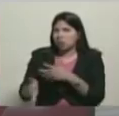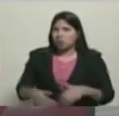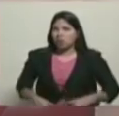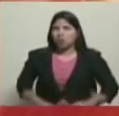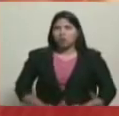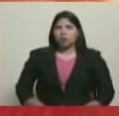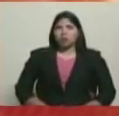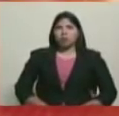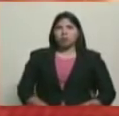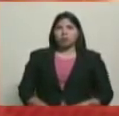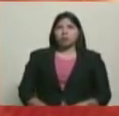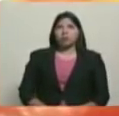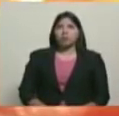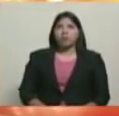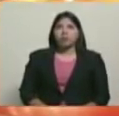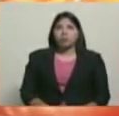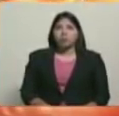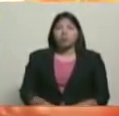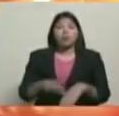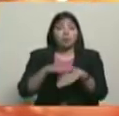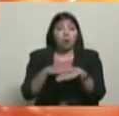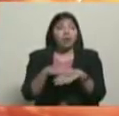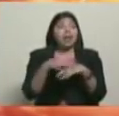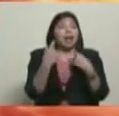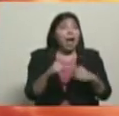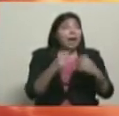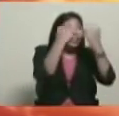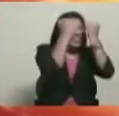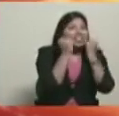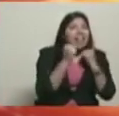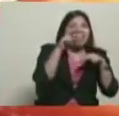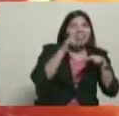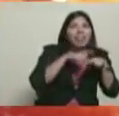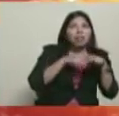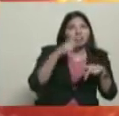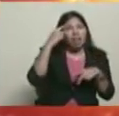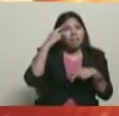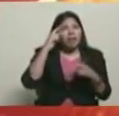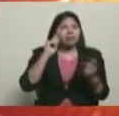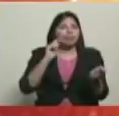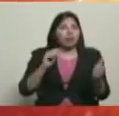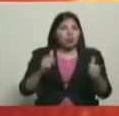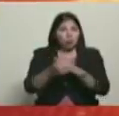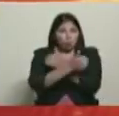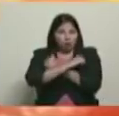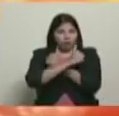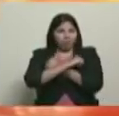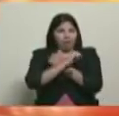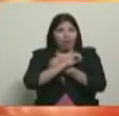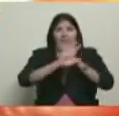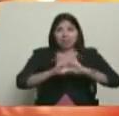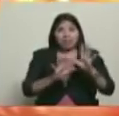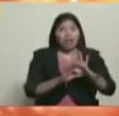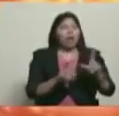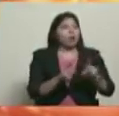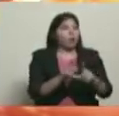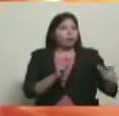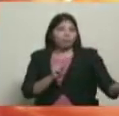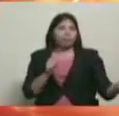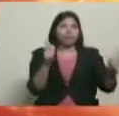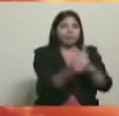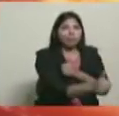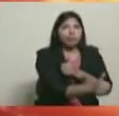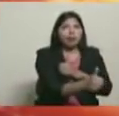Porque hay un sector de Cebín que está participando. Hicieron un cambio de guardia donde está el fascista de Leopoldo López y